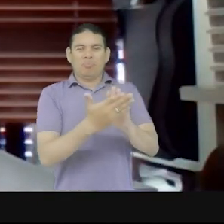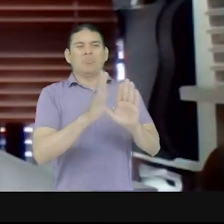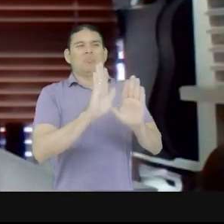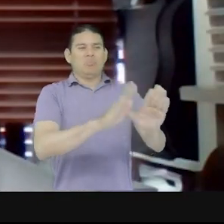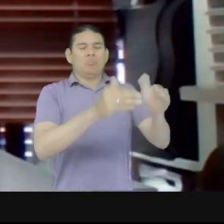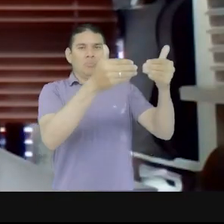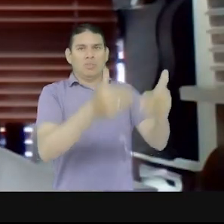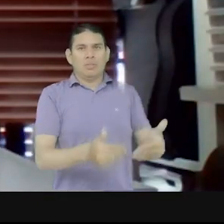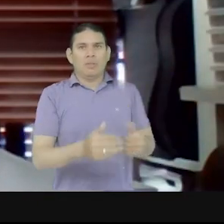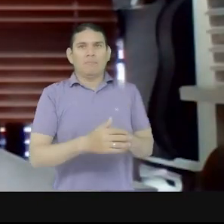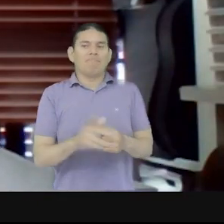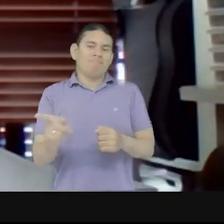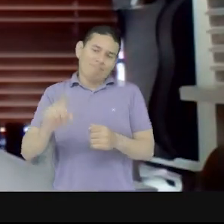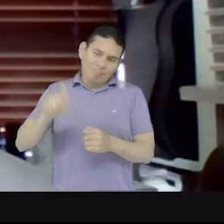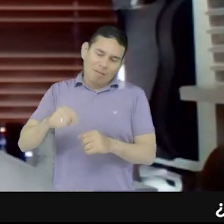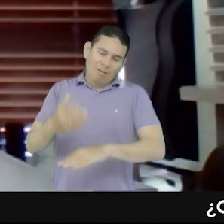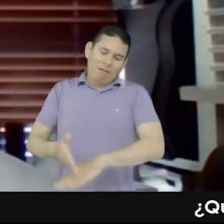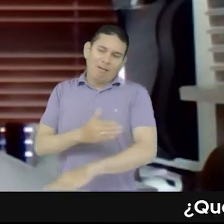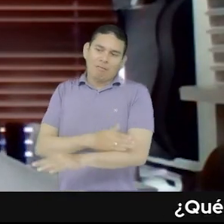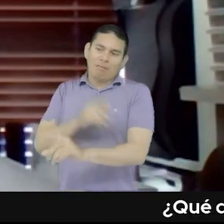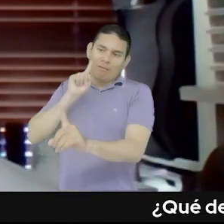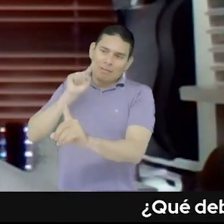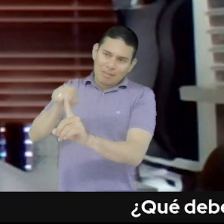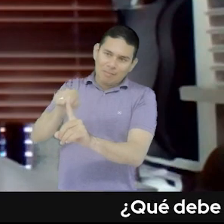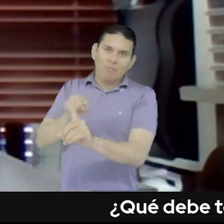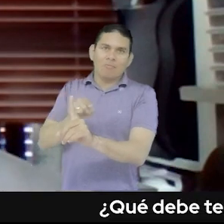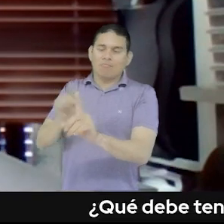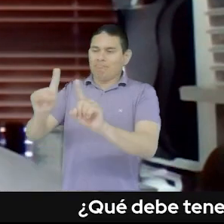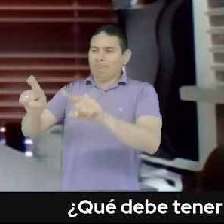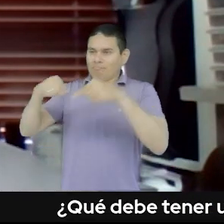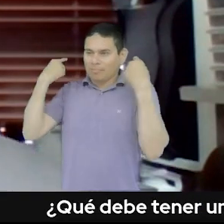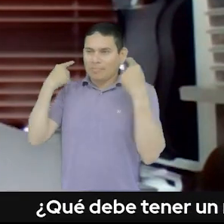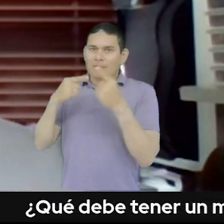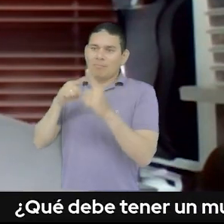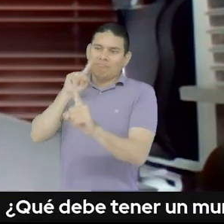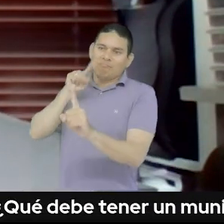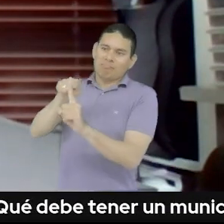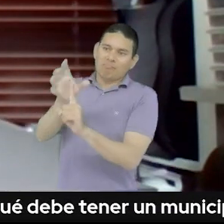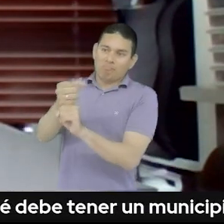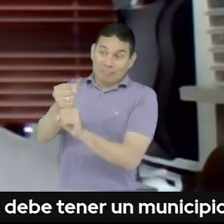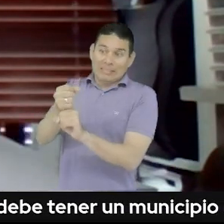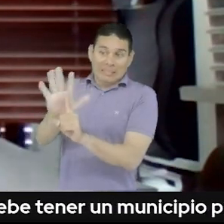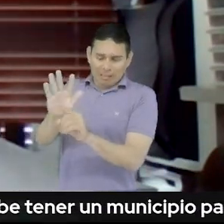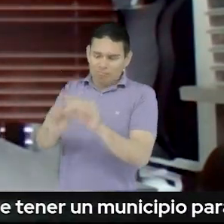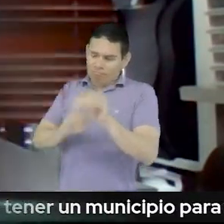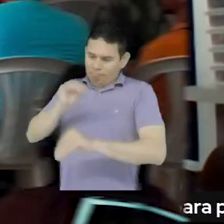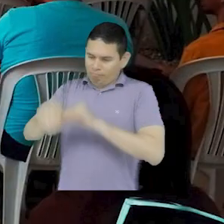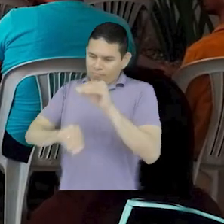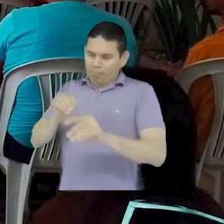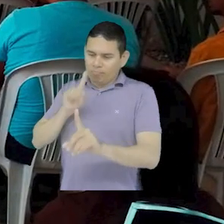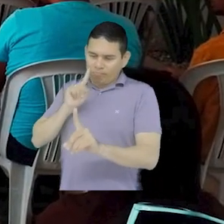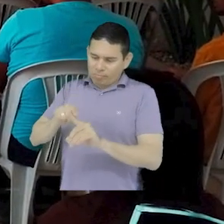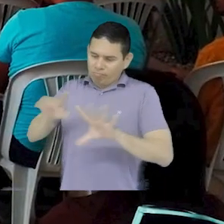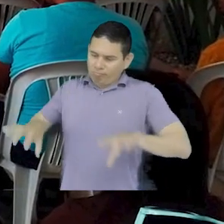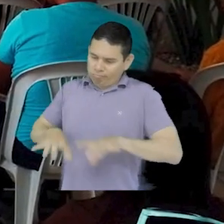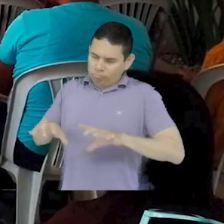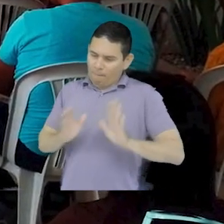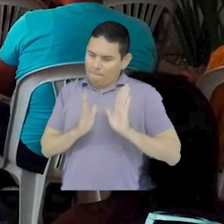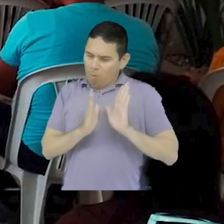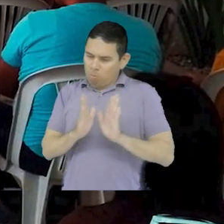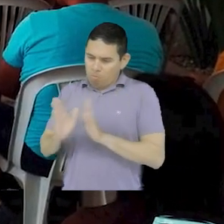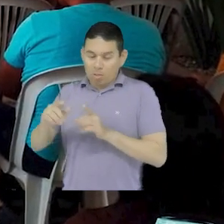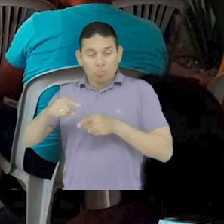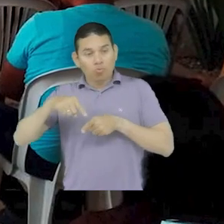estableciendo unos objetivos, unas metas, unos alcances y generando un plan de acción para la gestión territorial en